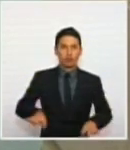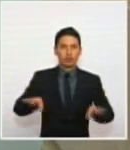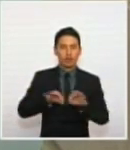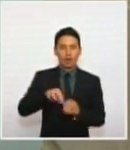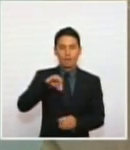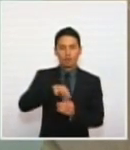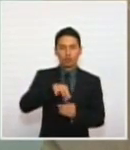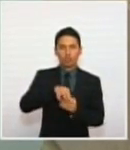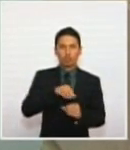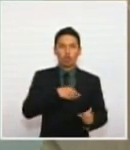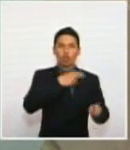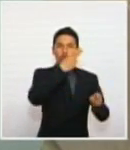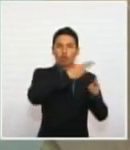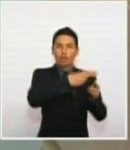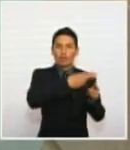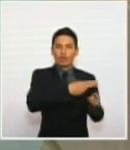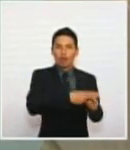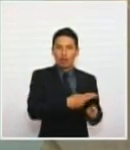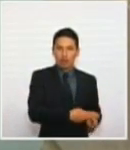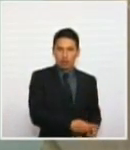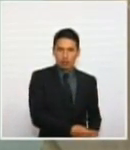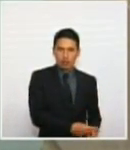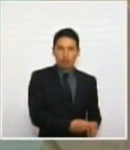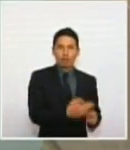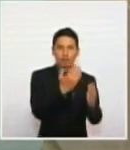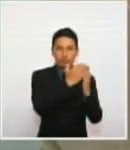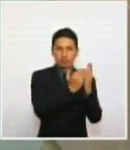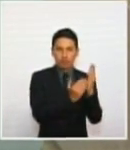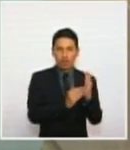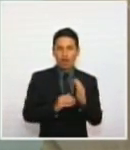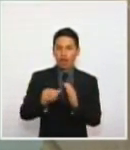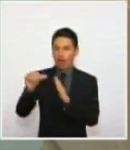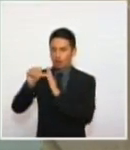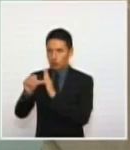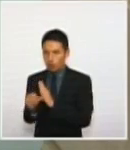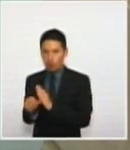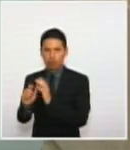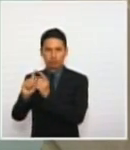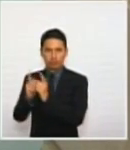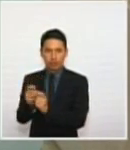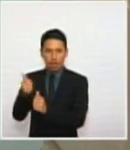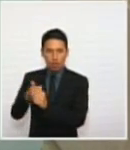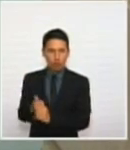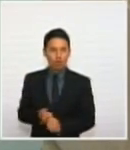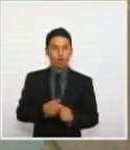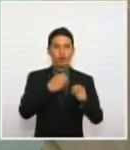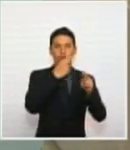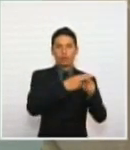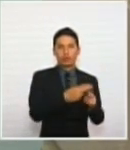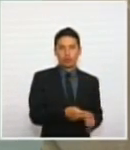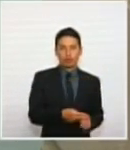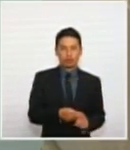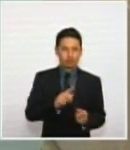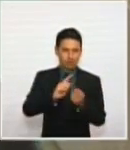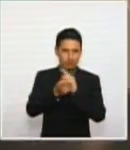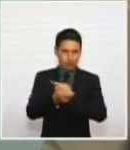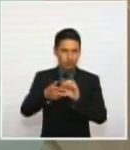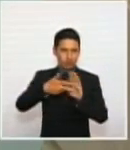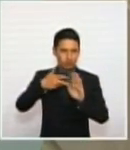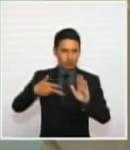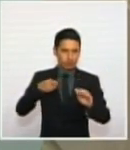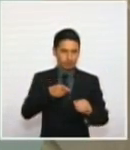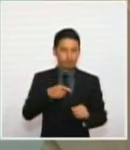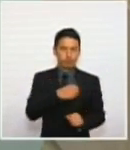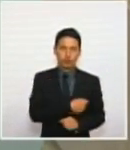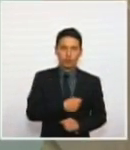votación nominal en cada uno de los artículos y en cada uno de los componentes de esta reforma constitucional. Muchas gracias, señor presidente,